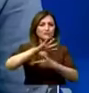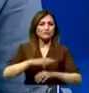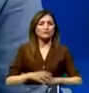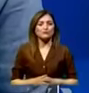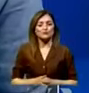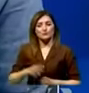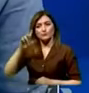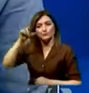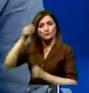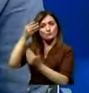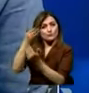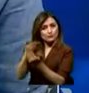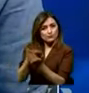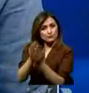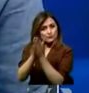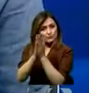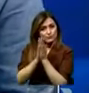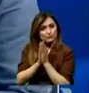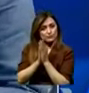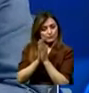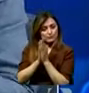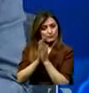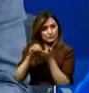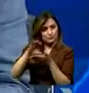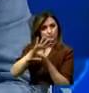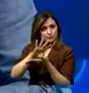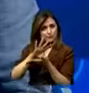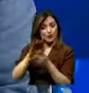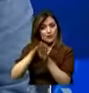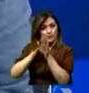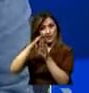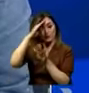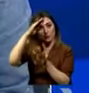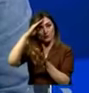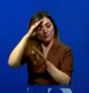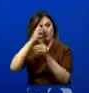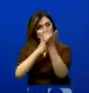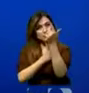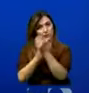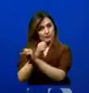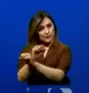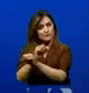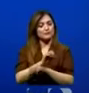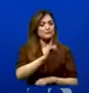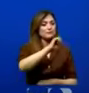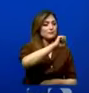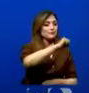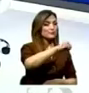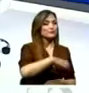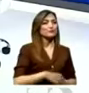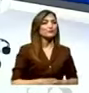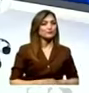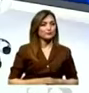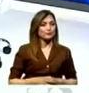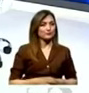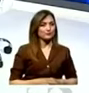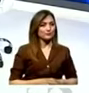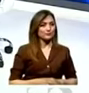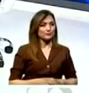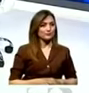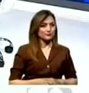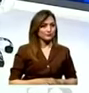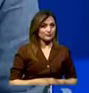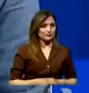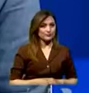gobierno va a presentar la solicitud en la Asamblea Nacional, o sea, patrocinará a los policías y militares. Sí. Ahora, sobre el otro tema.